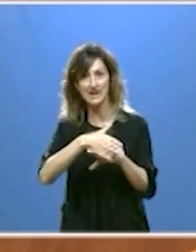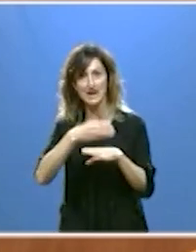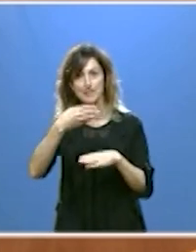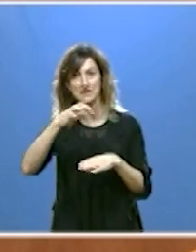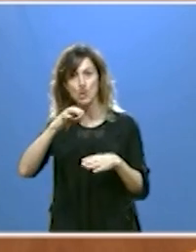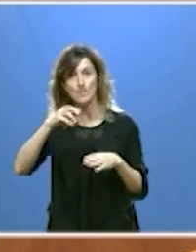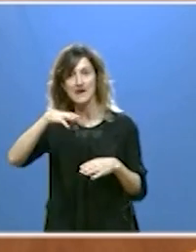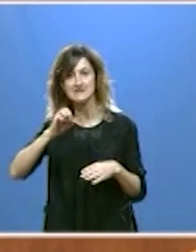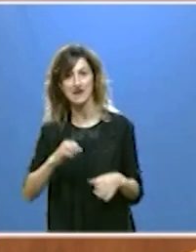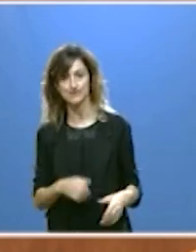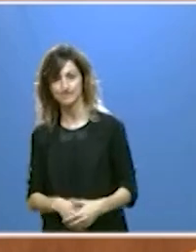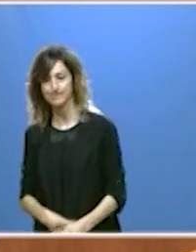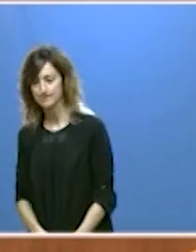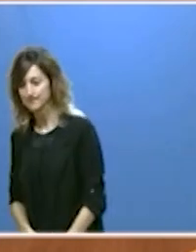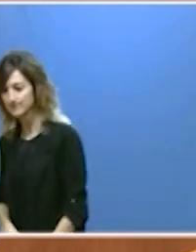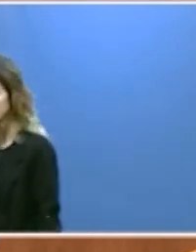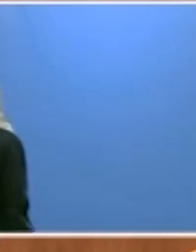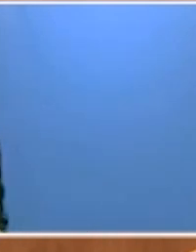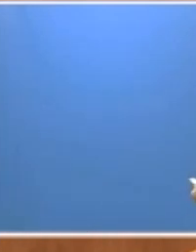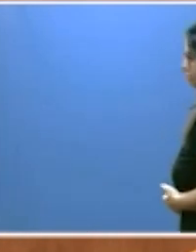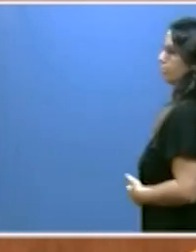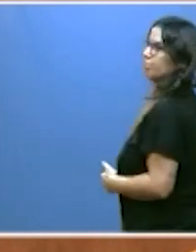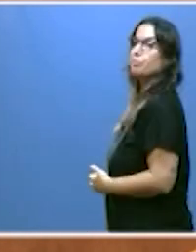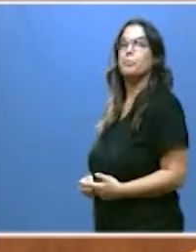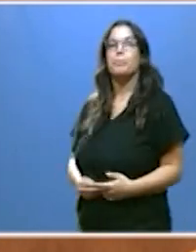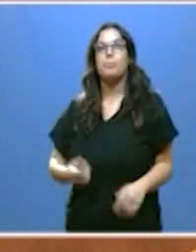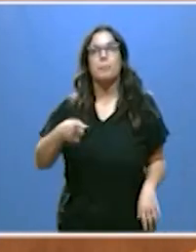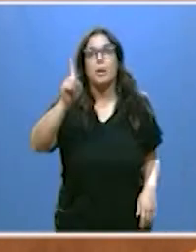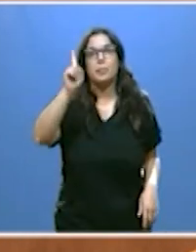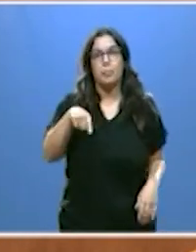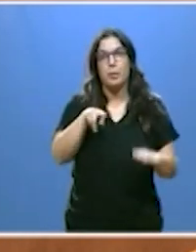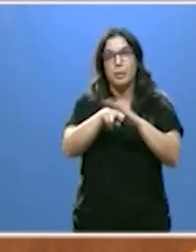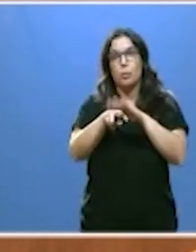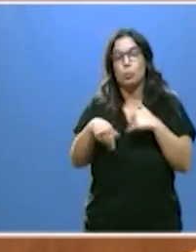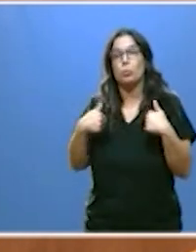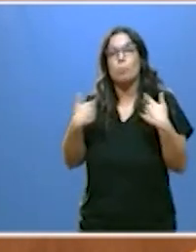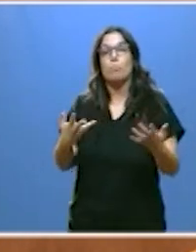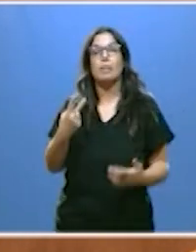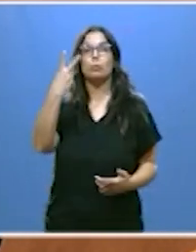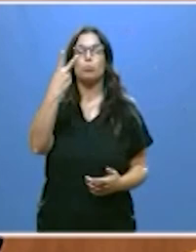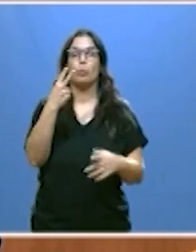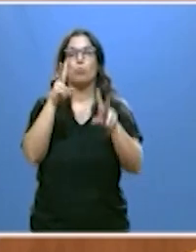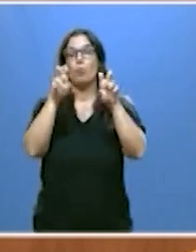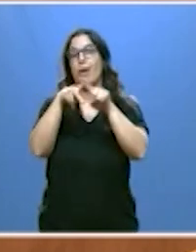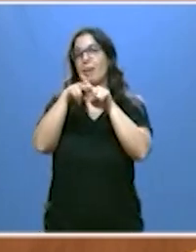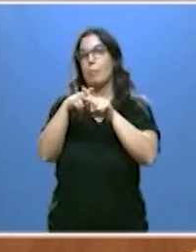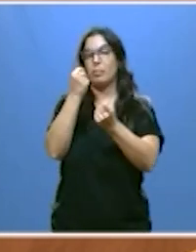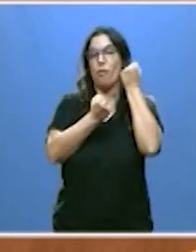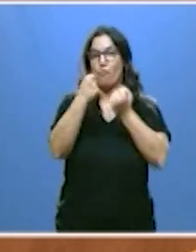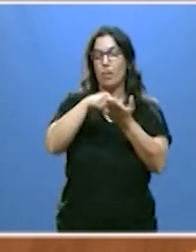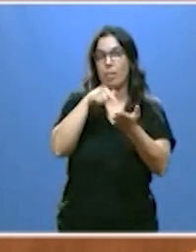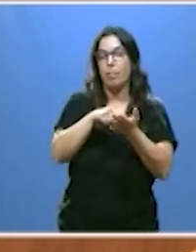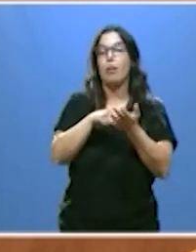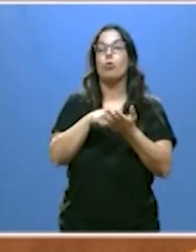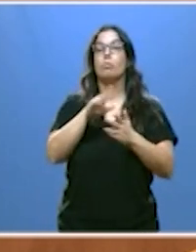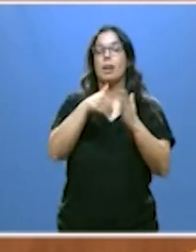biomasa también con más recursos con dos nuevos instrumentos financieros en el 2023-27 con un presupuesto